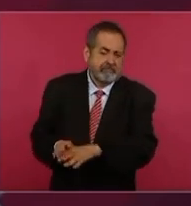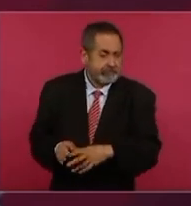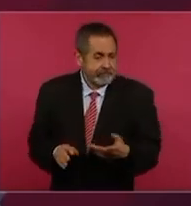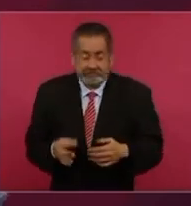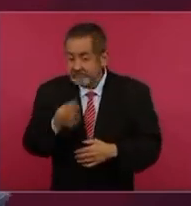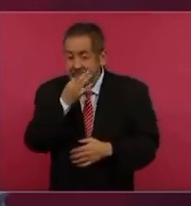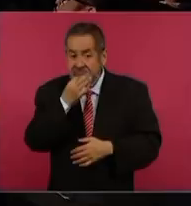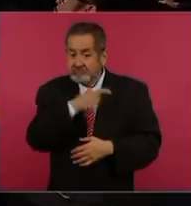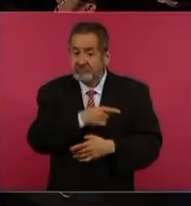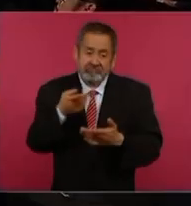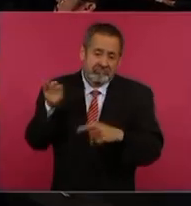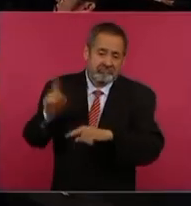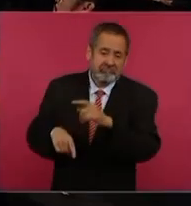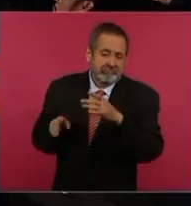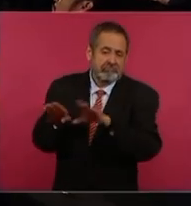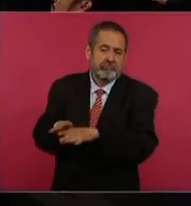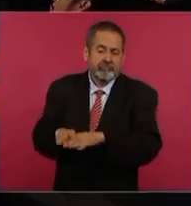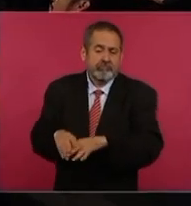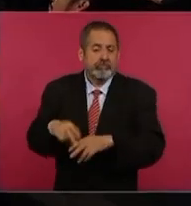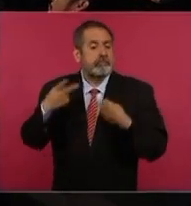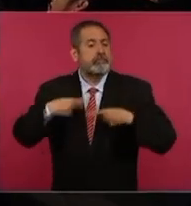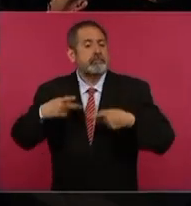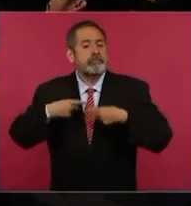con los trenes de pasajeros.